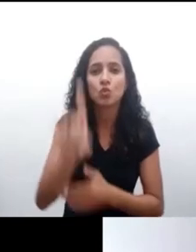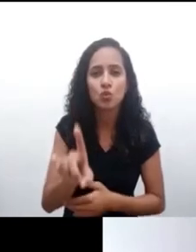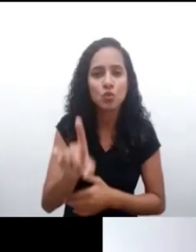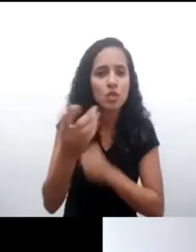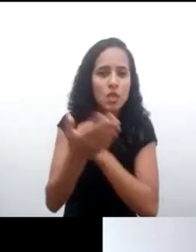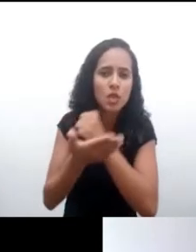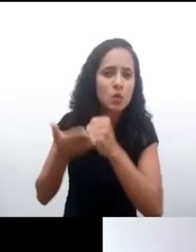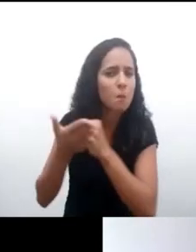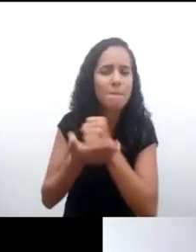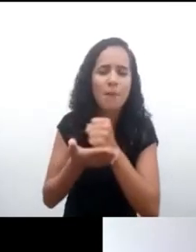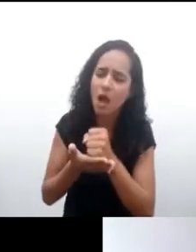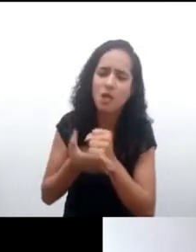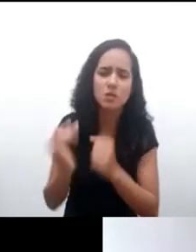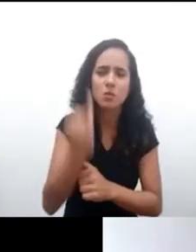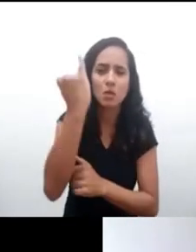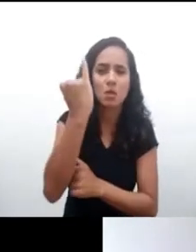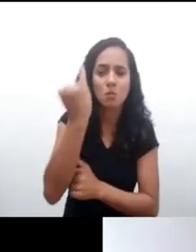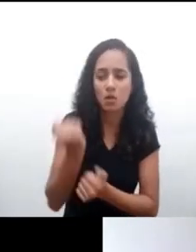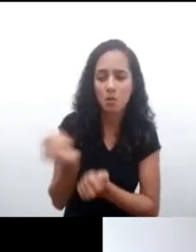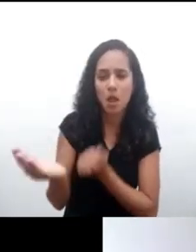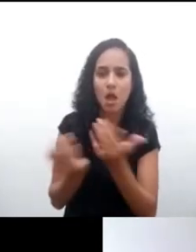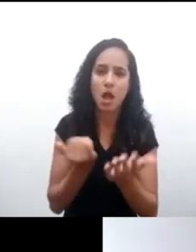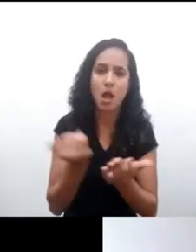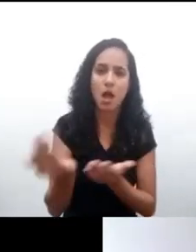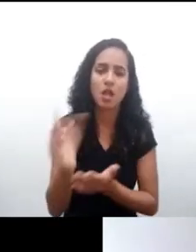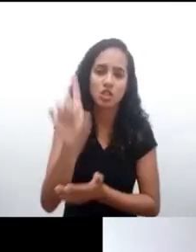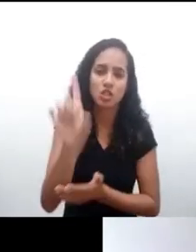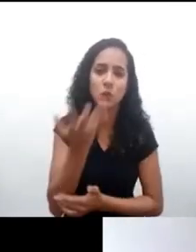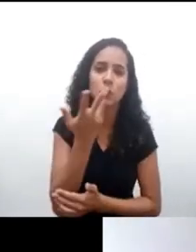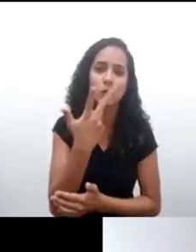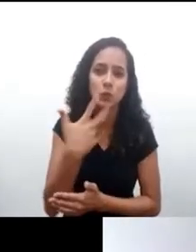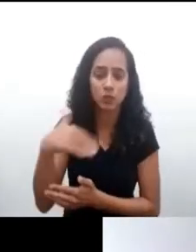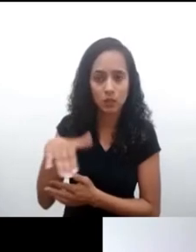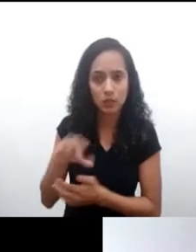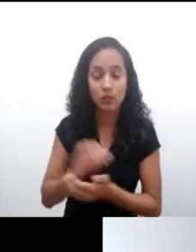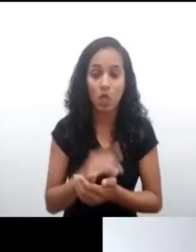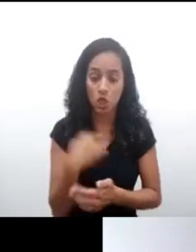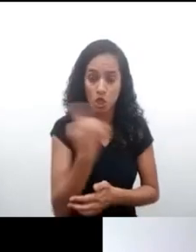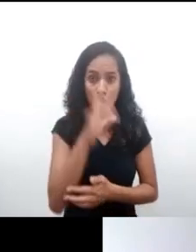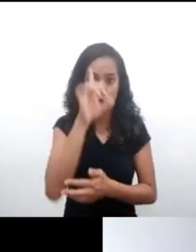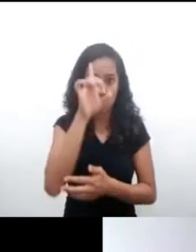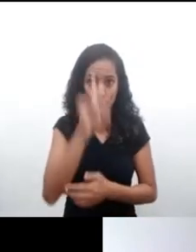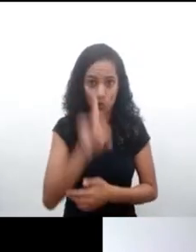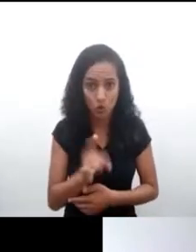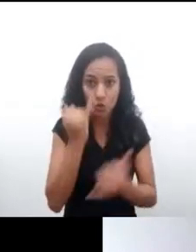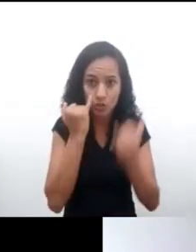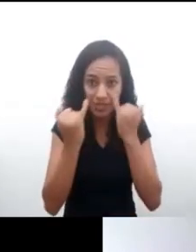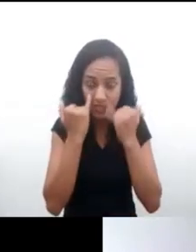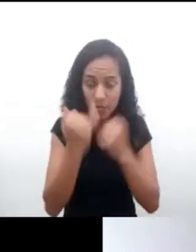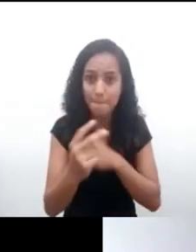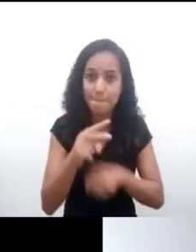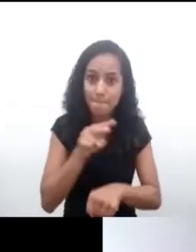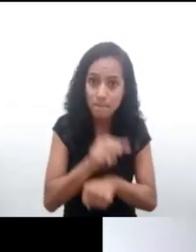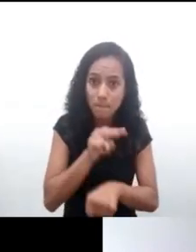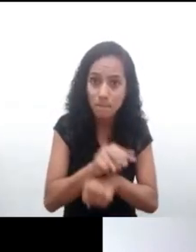de este derecho fundamental a la protección de datos aplicada justo a la niñez. Y recordando que nuestro derecho fundamental a la